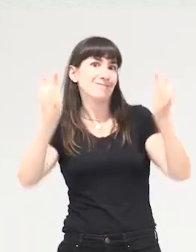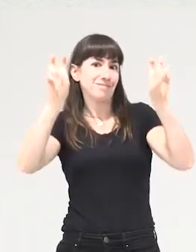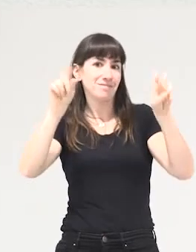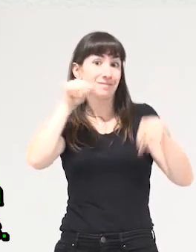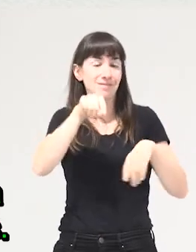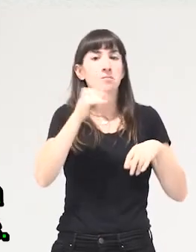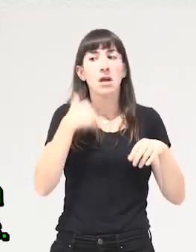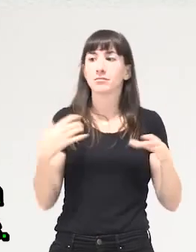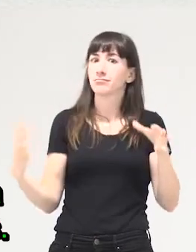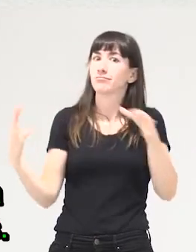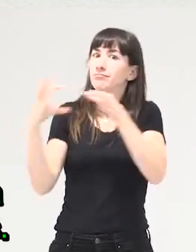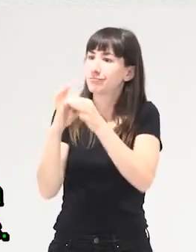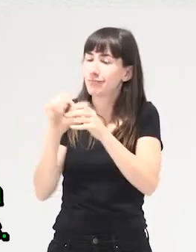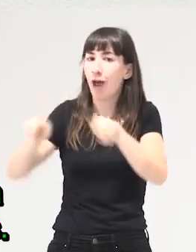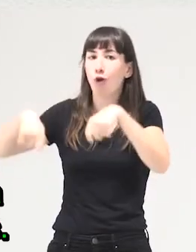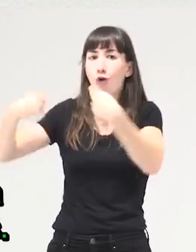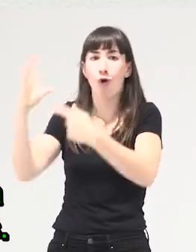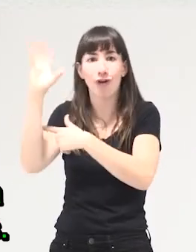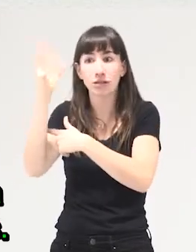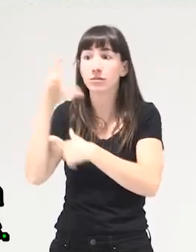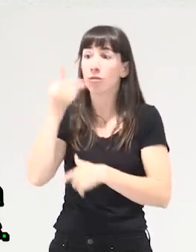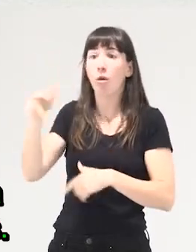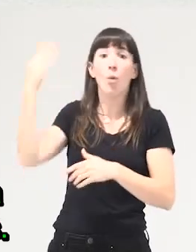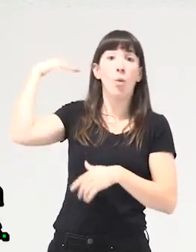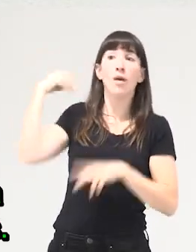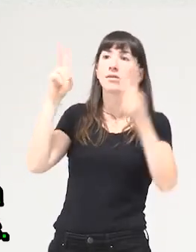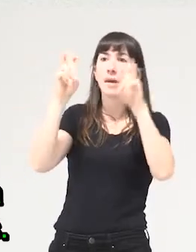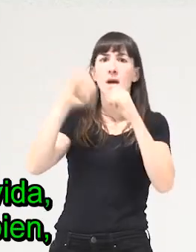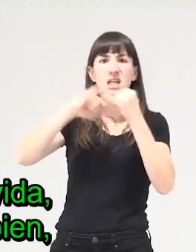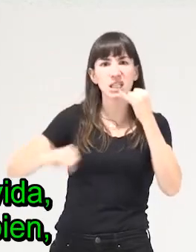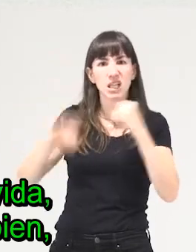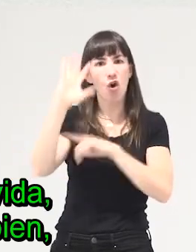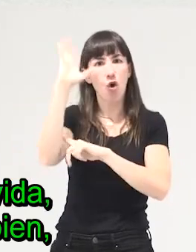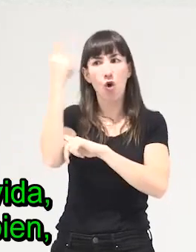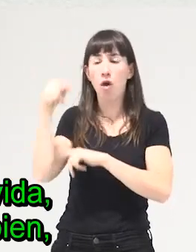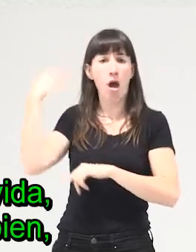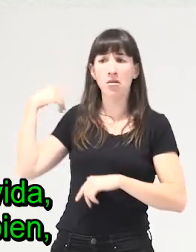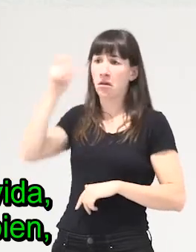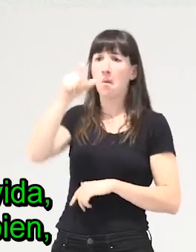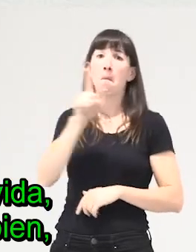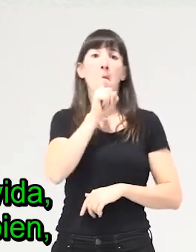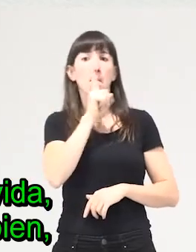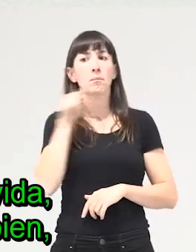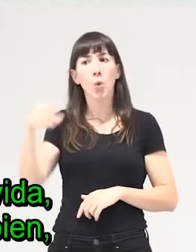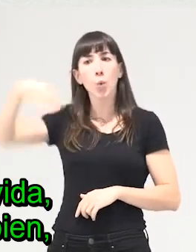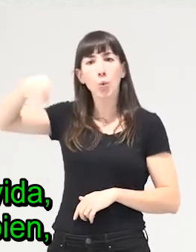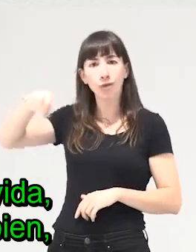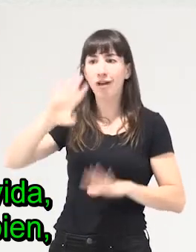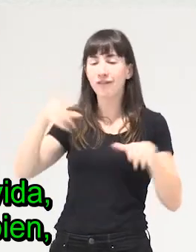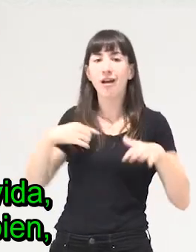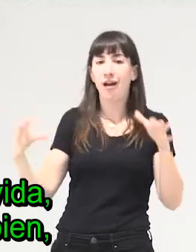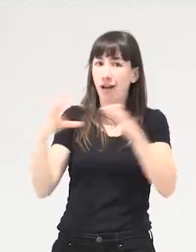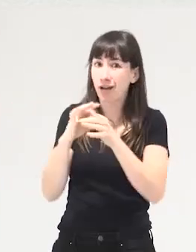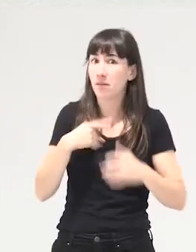miradas ecologistas que nombraban a la crisis ecológica cuando nadie quería hablar de crisis. Entonces, ya estábamos viendo que la vida en un sistema que